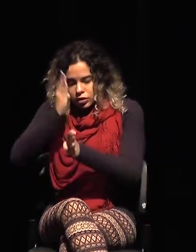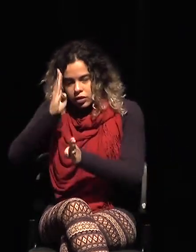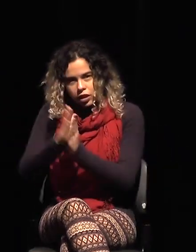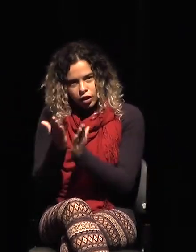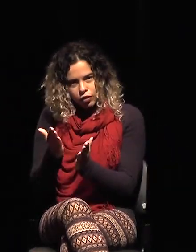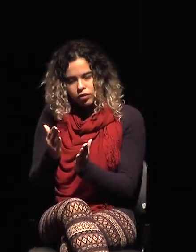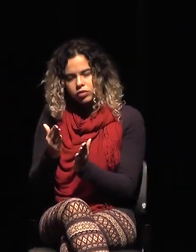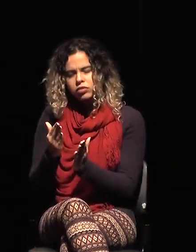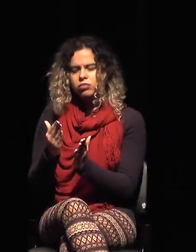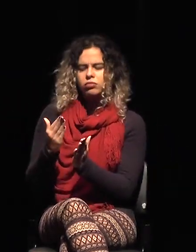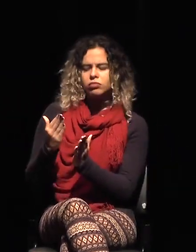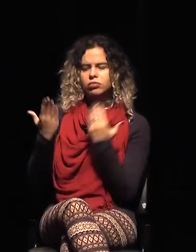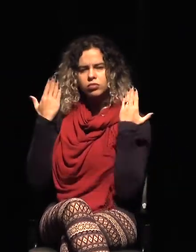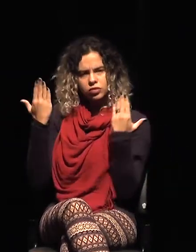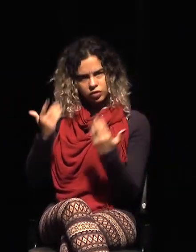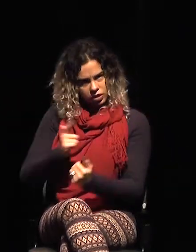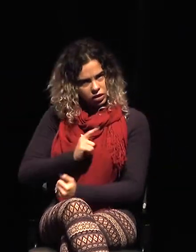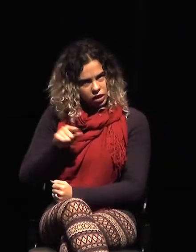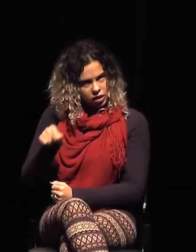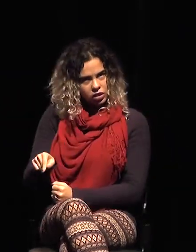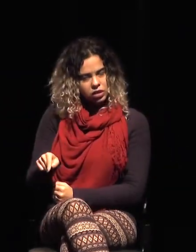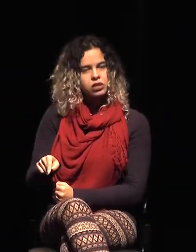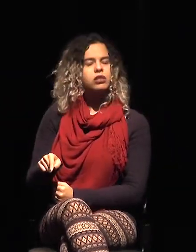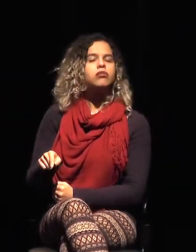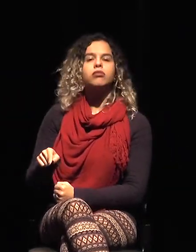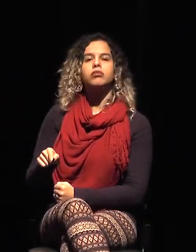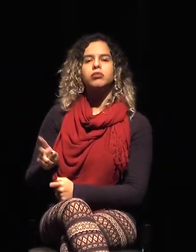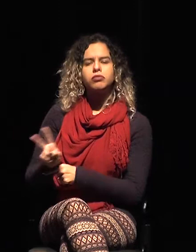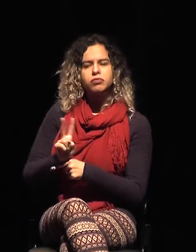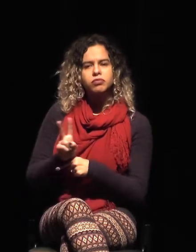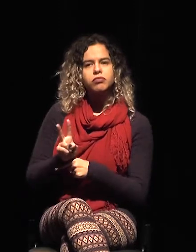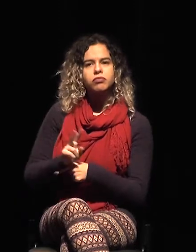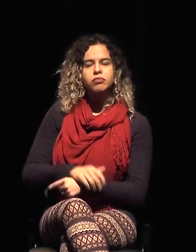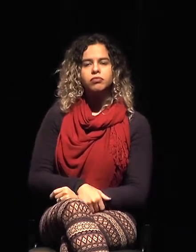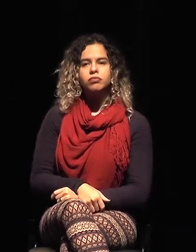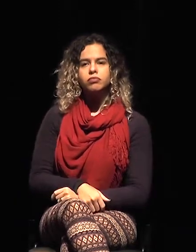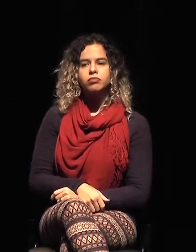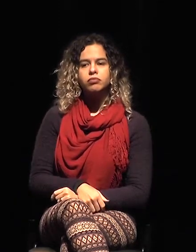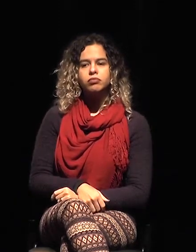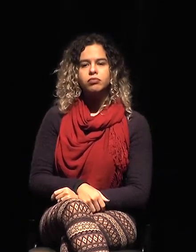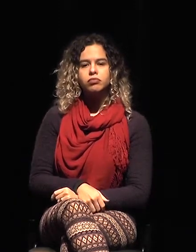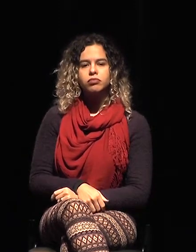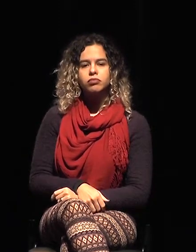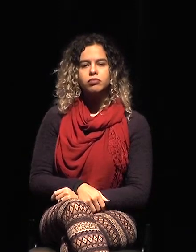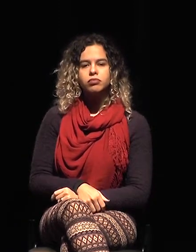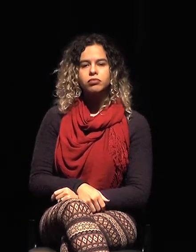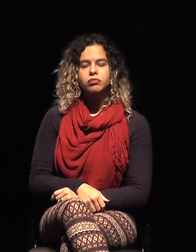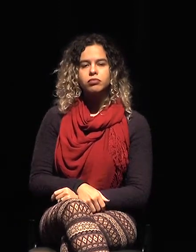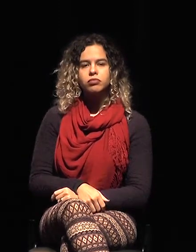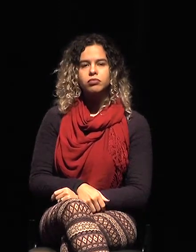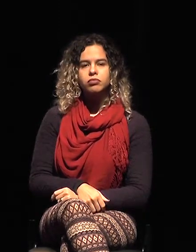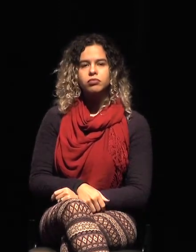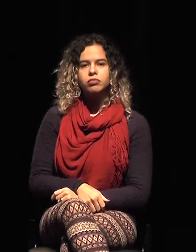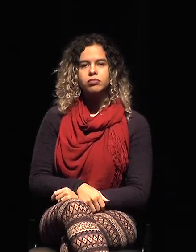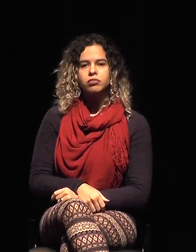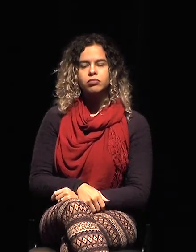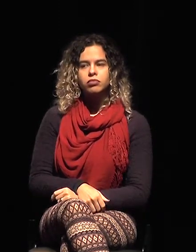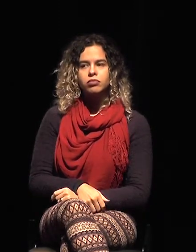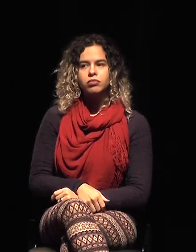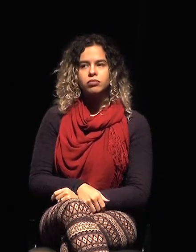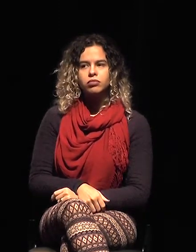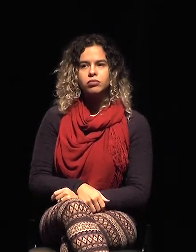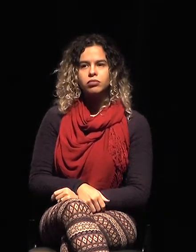la atención del